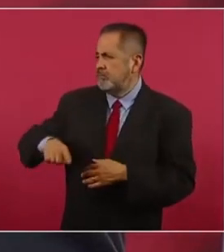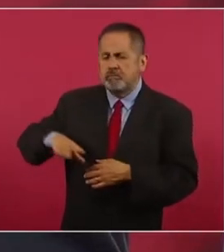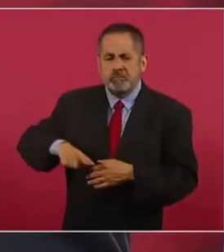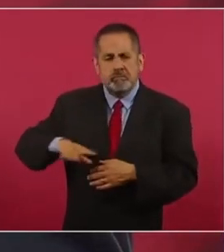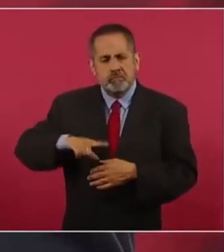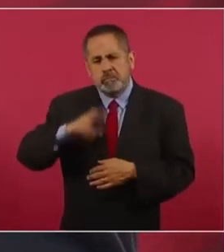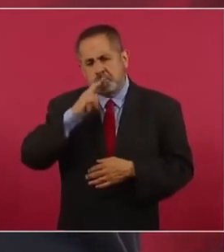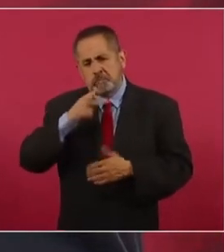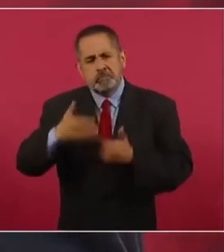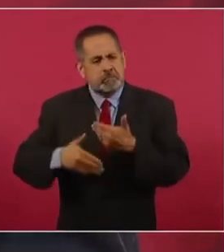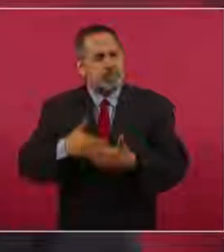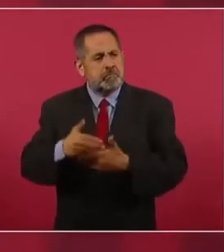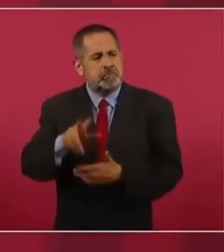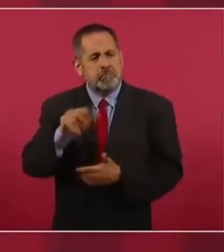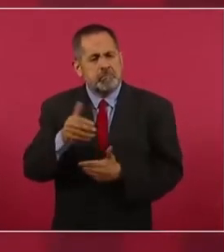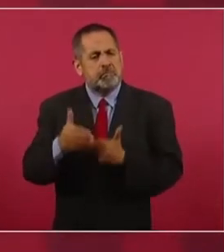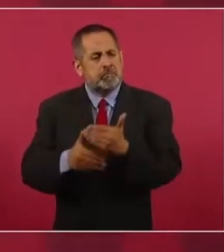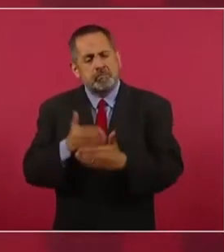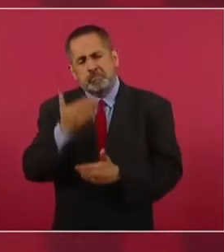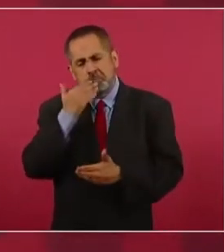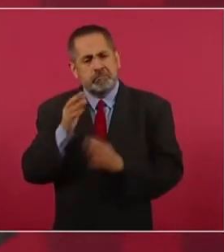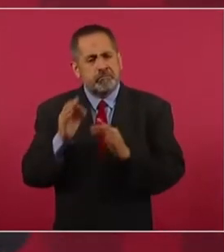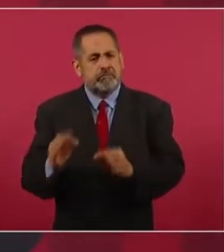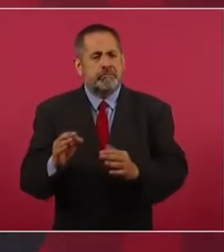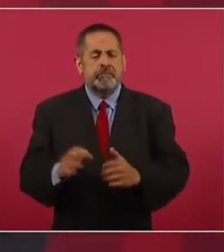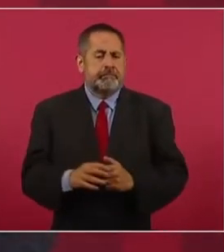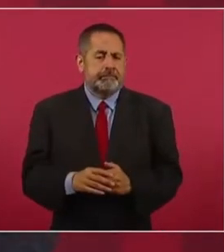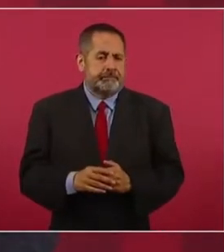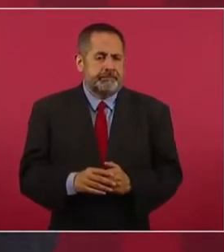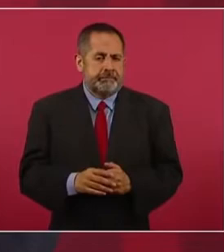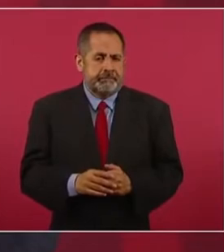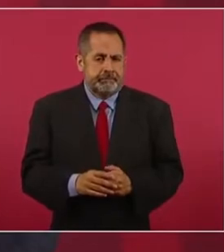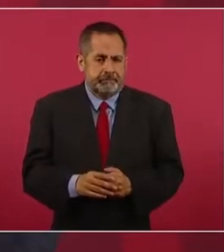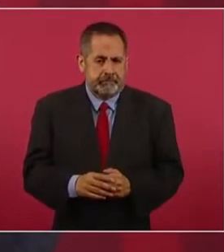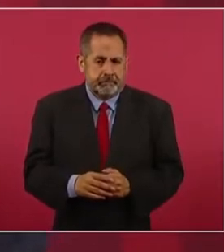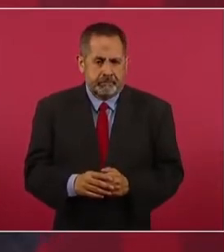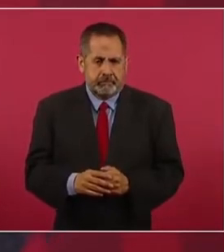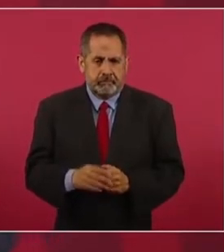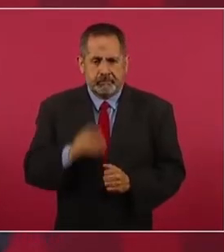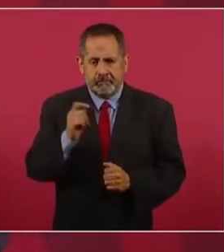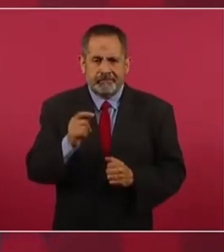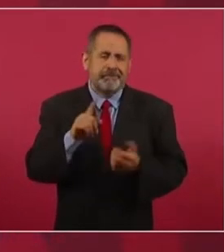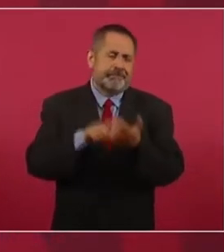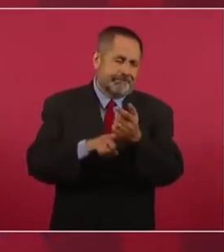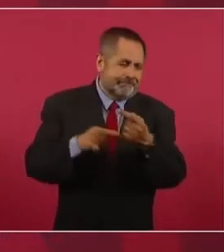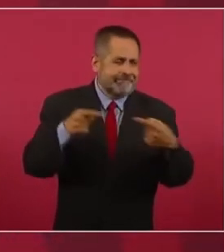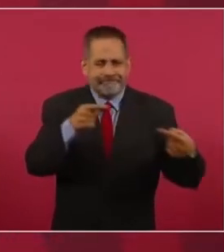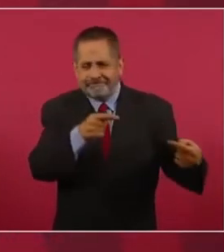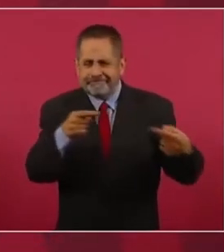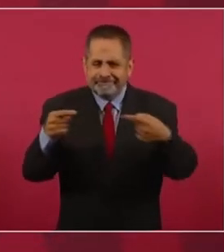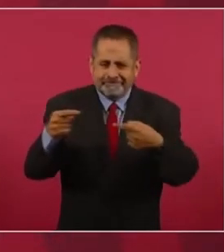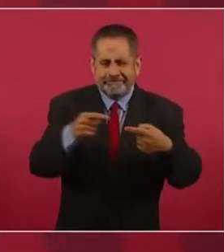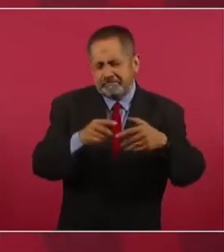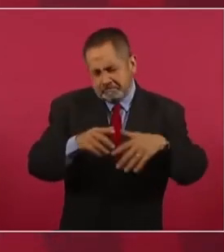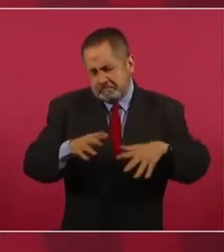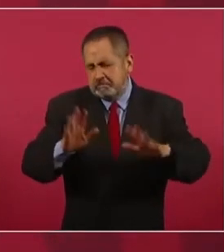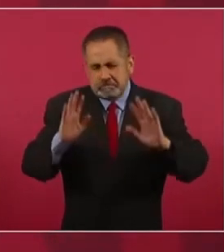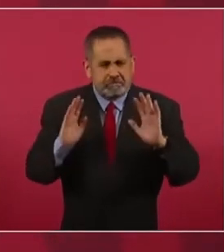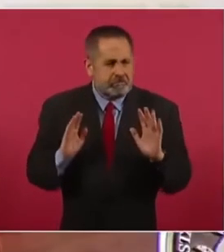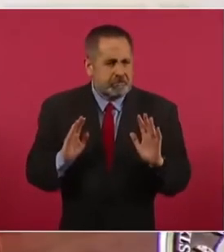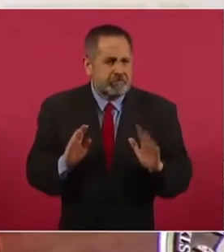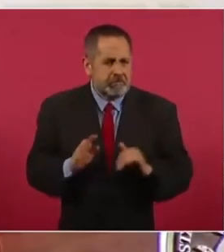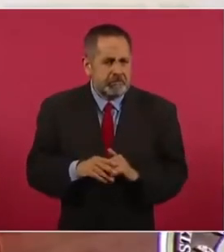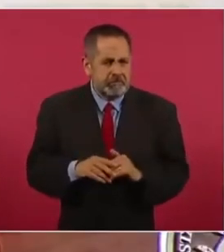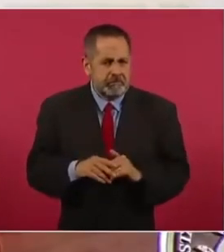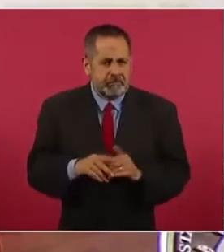no deja de haber polémica y